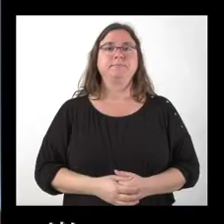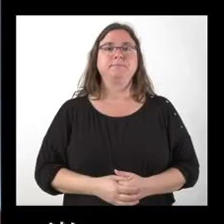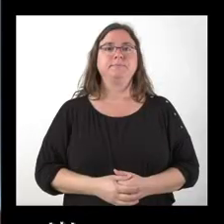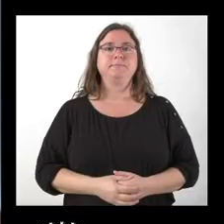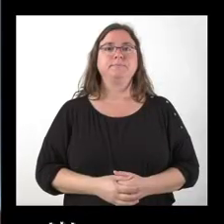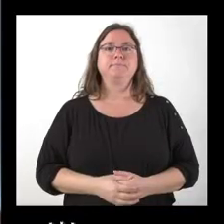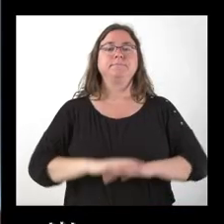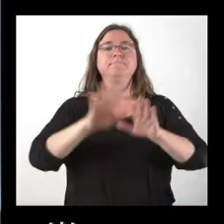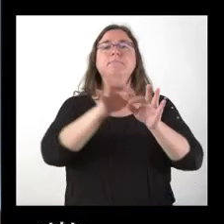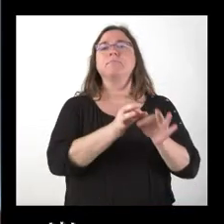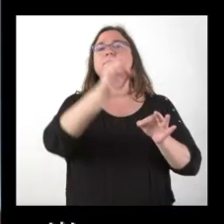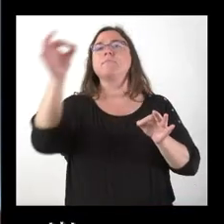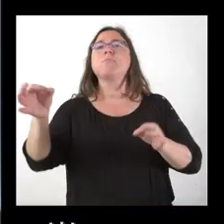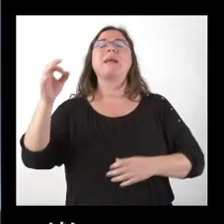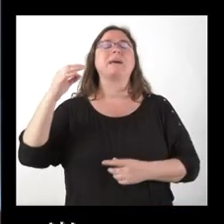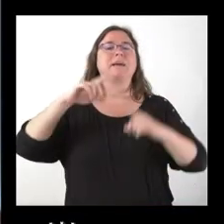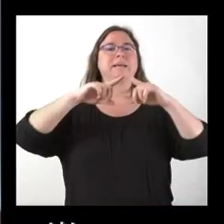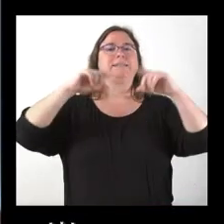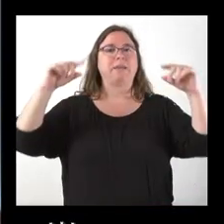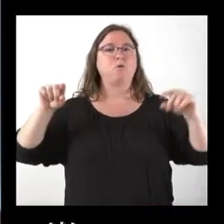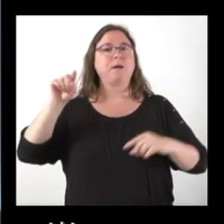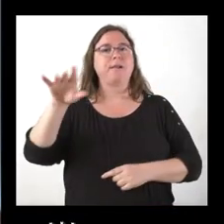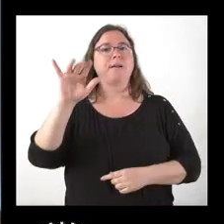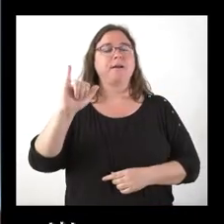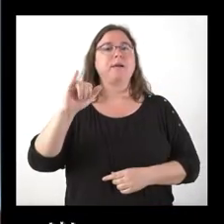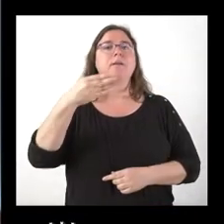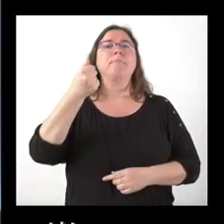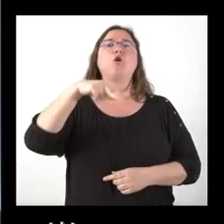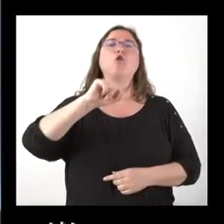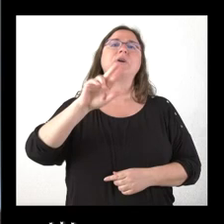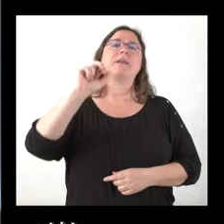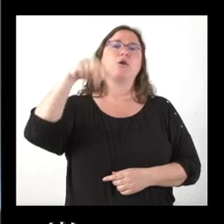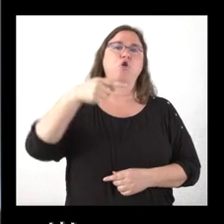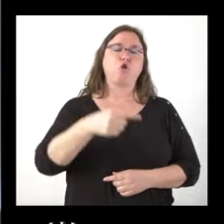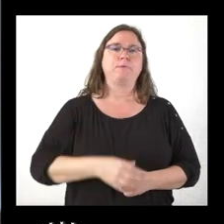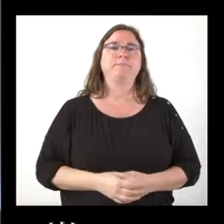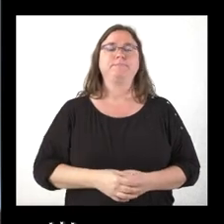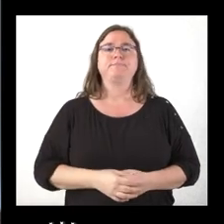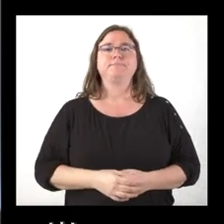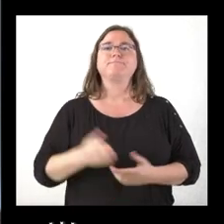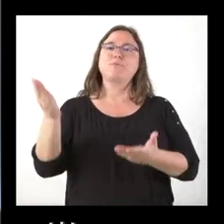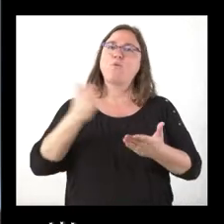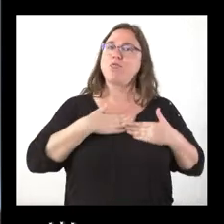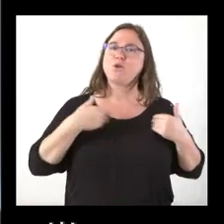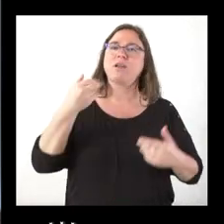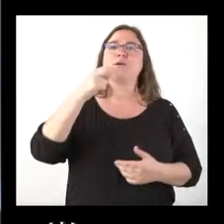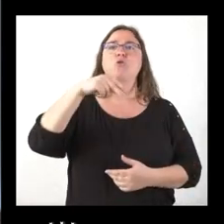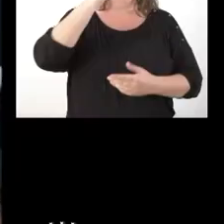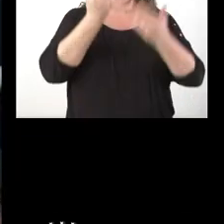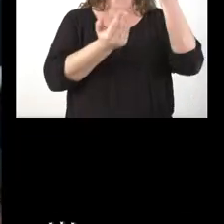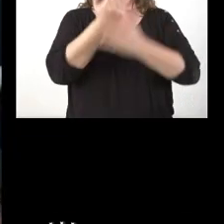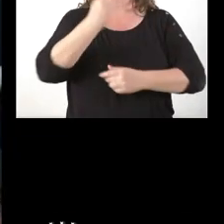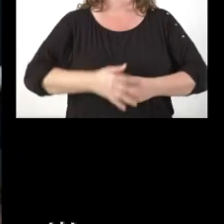Nos vamos ahora a Segovia. Allí tenemos a Begoña Rincón, de Segovia Udad. Adelante, Begoña, cuando quieras. Buenos días.